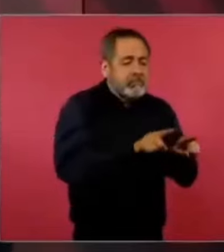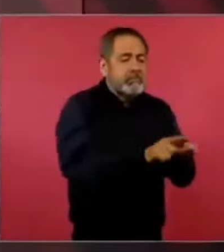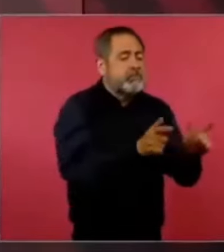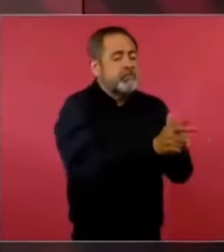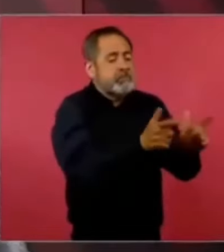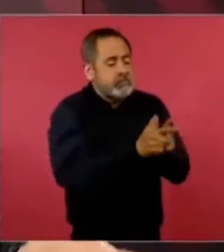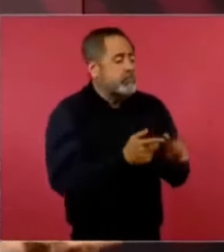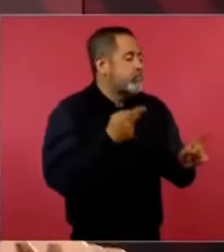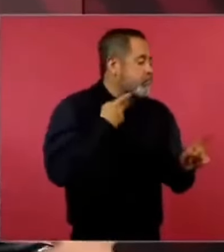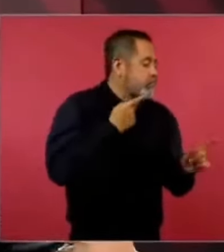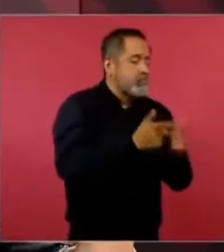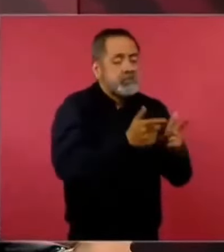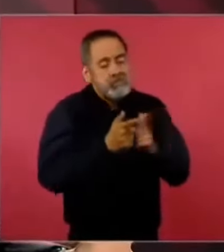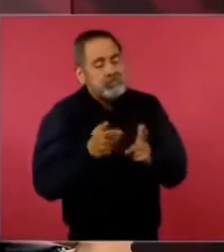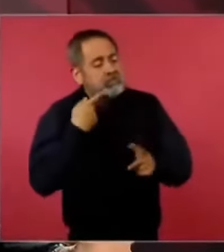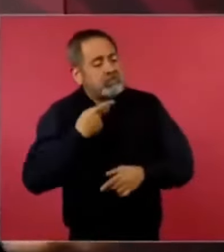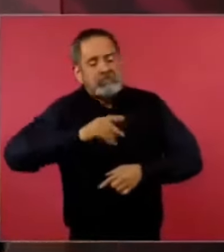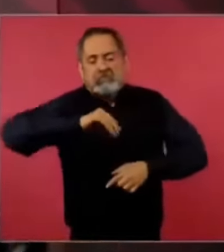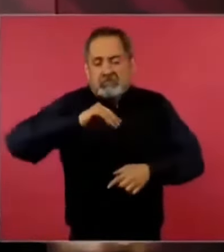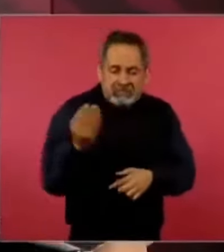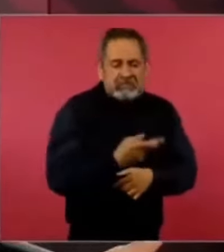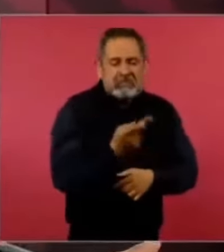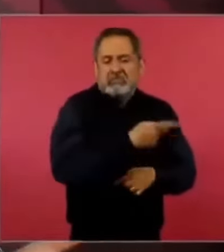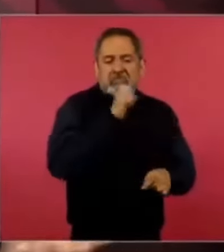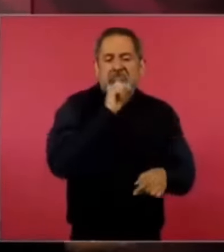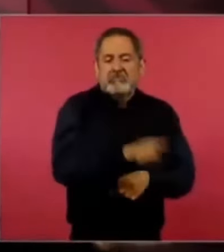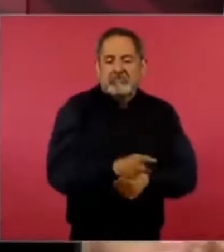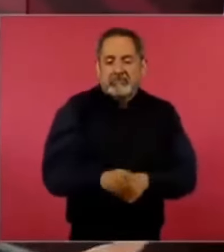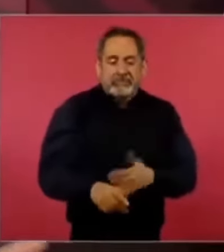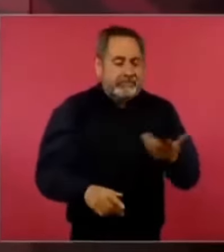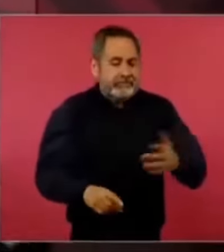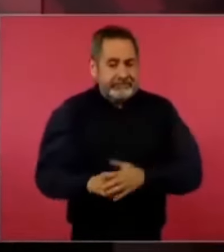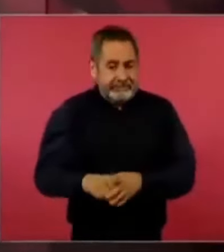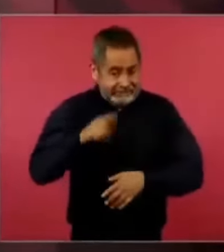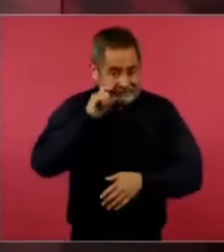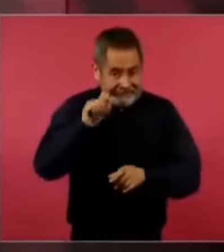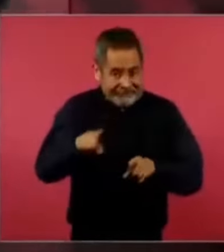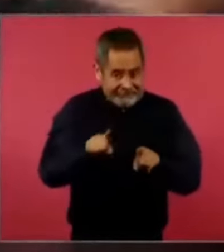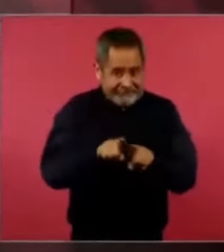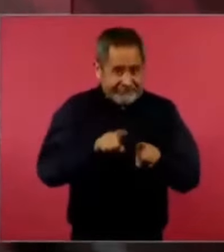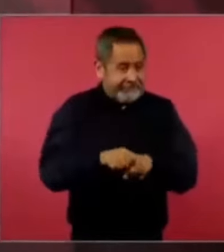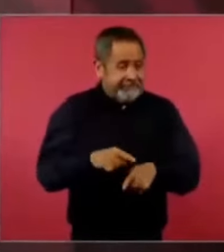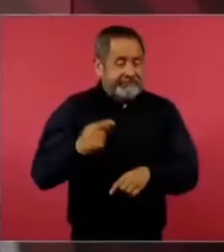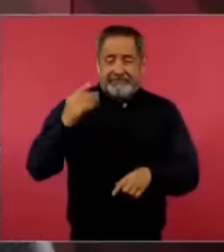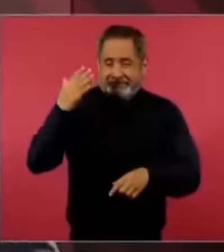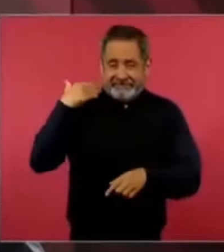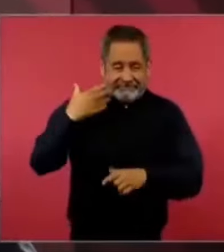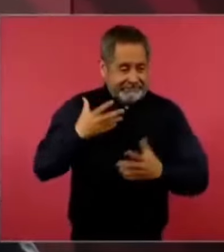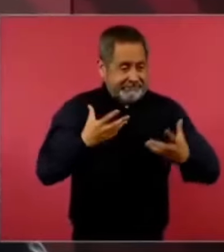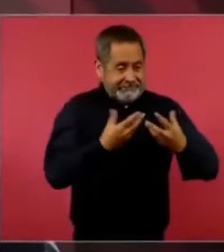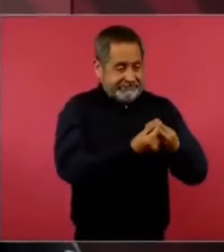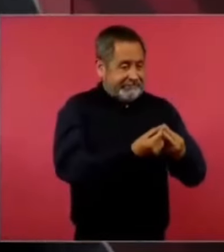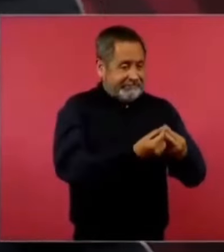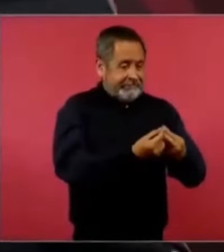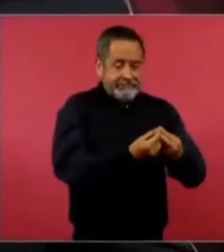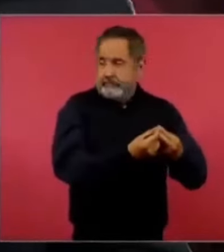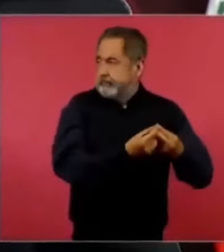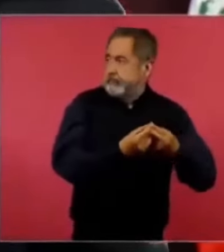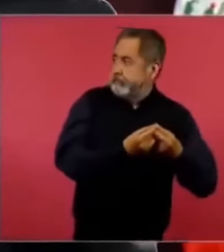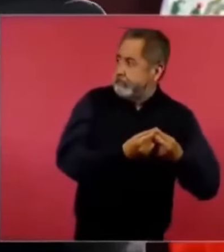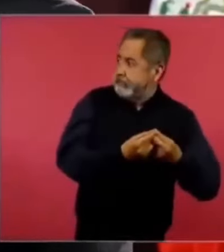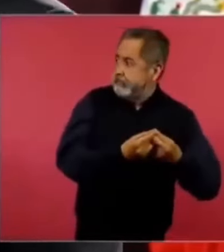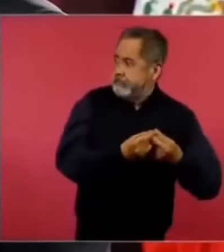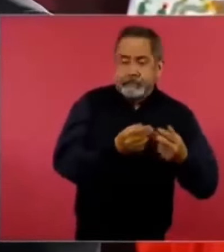tan fue así que en los últimos tiempos por las circunstancias ya fuera